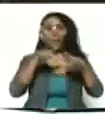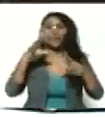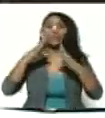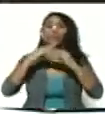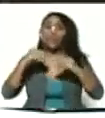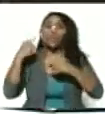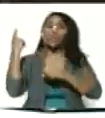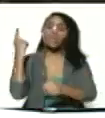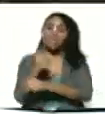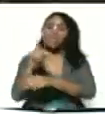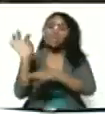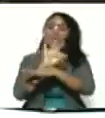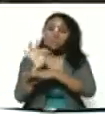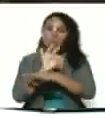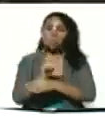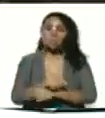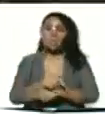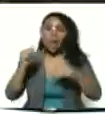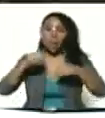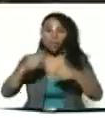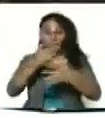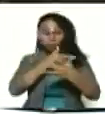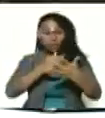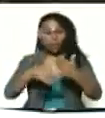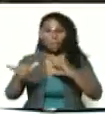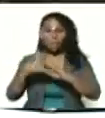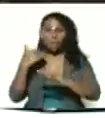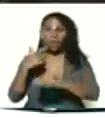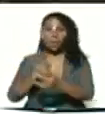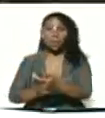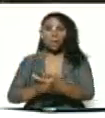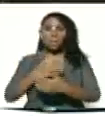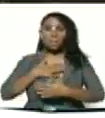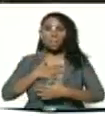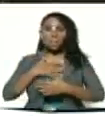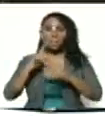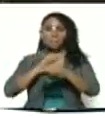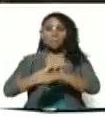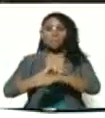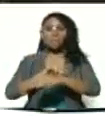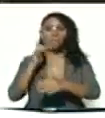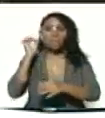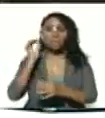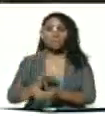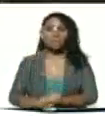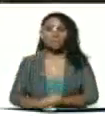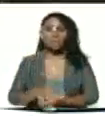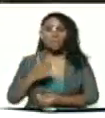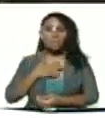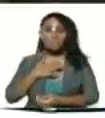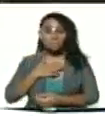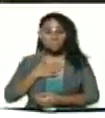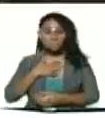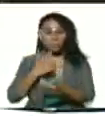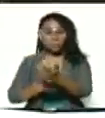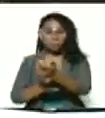funcionar me acaba de escribir una hermana mía que es médica mi hermana mayor